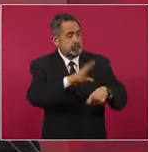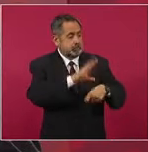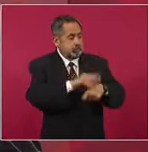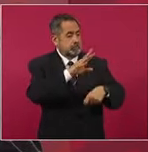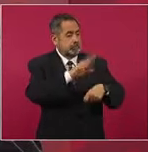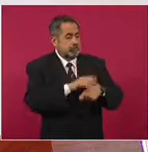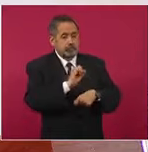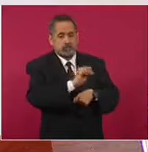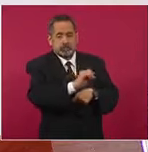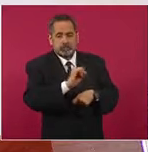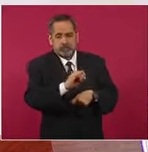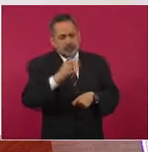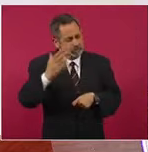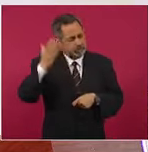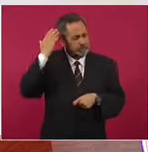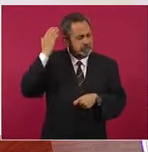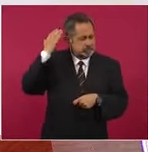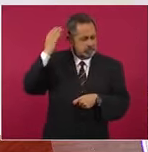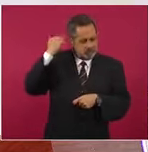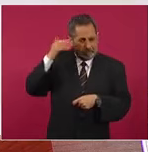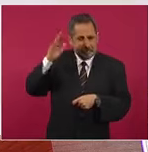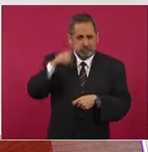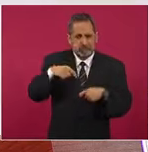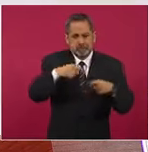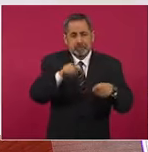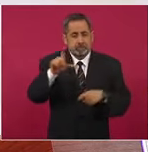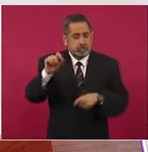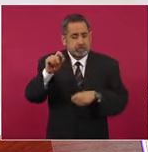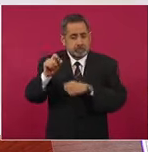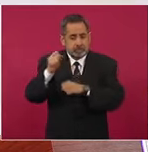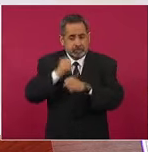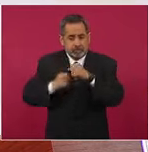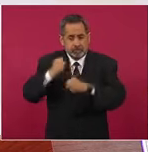hace tiempo, 20 años,